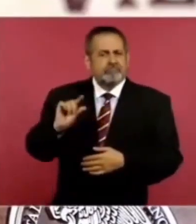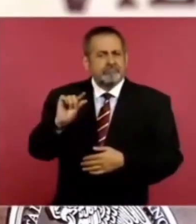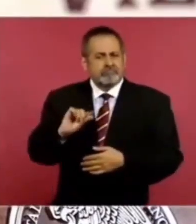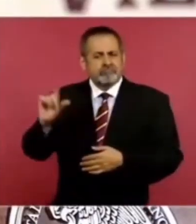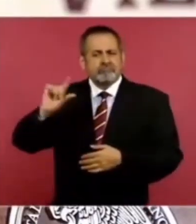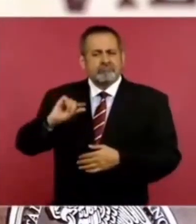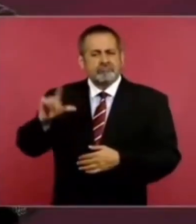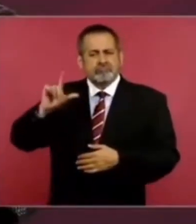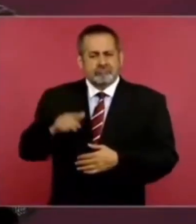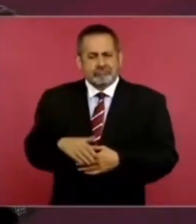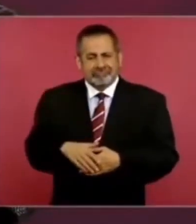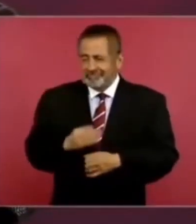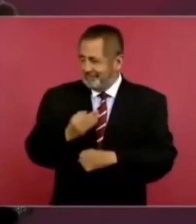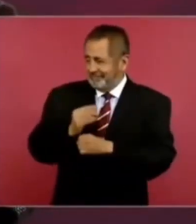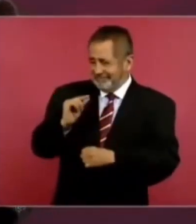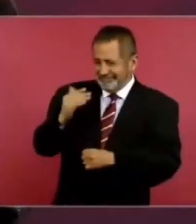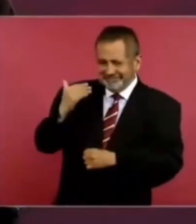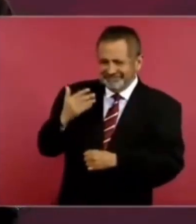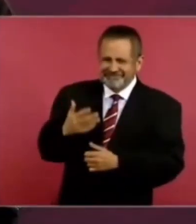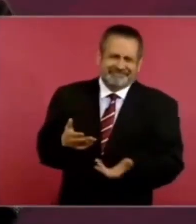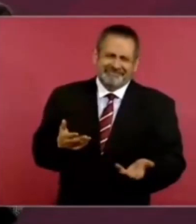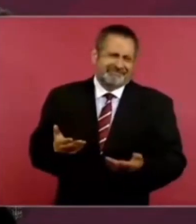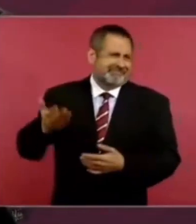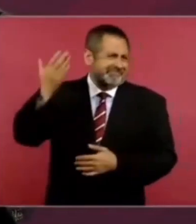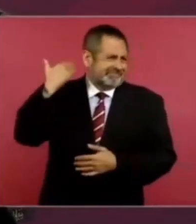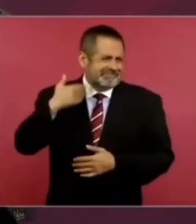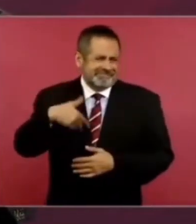nuevo. Alguien dijo,